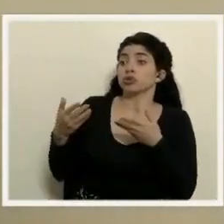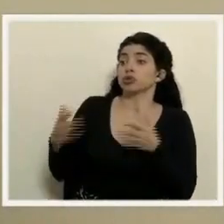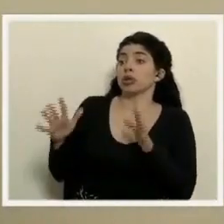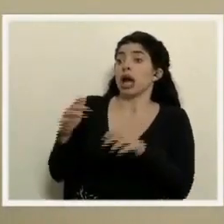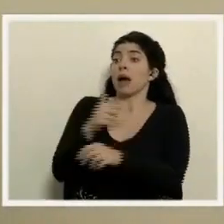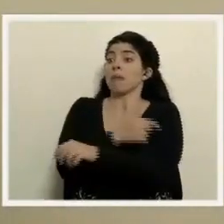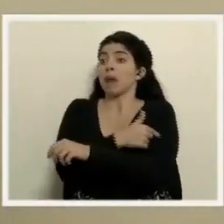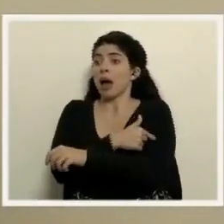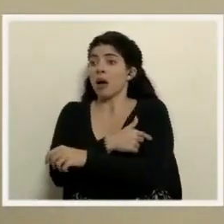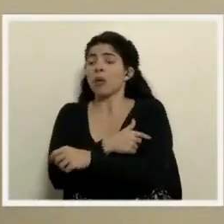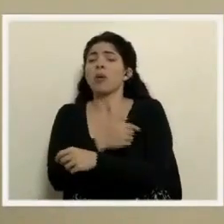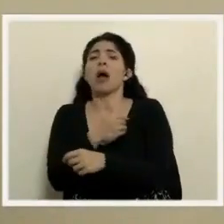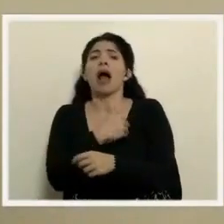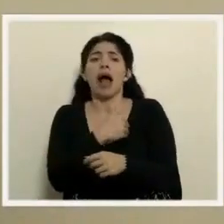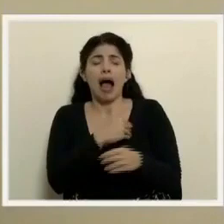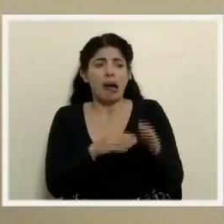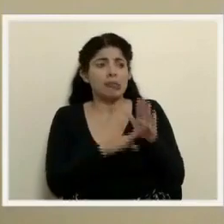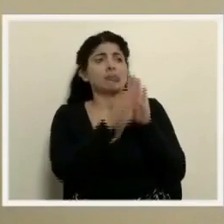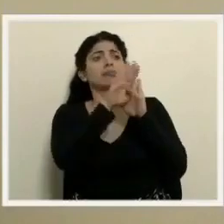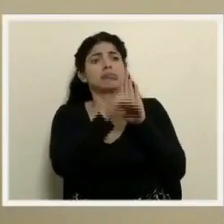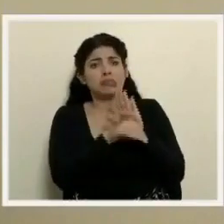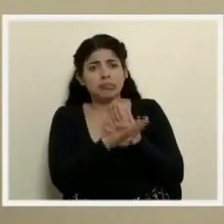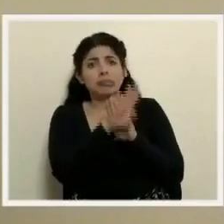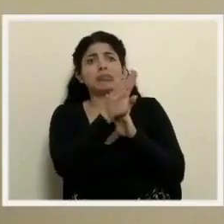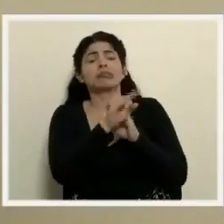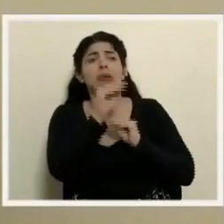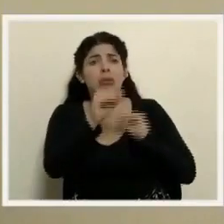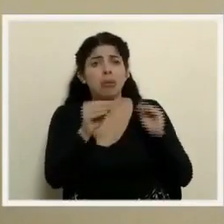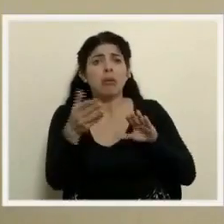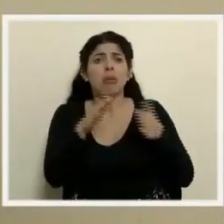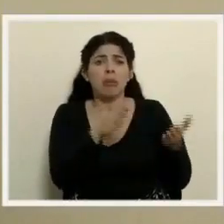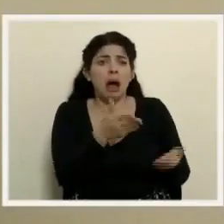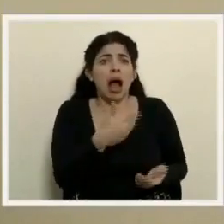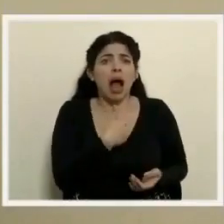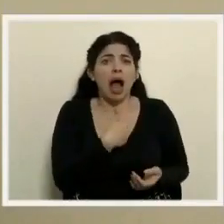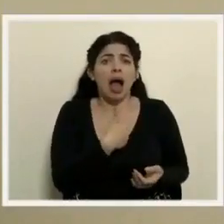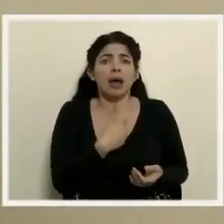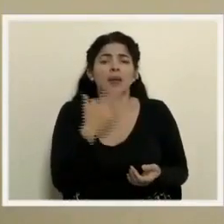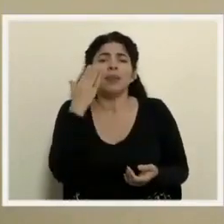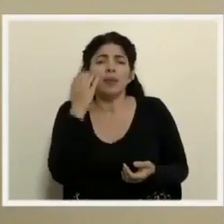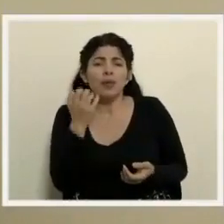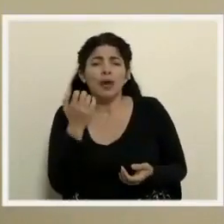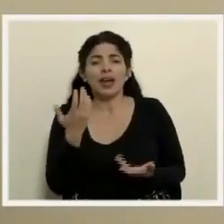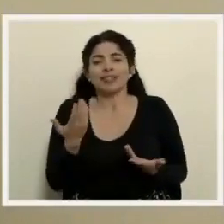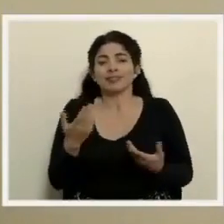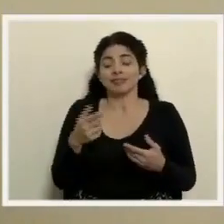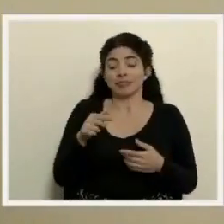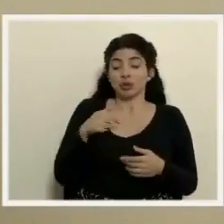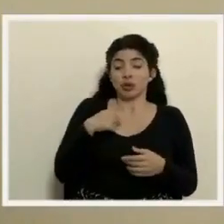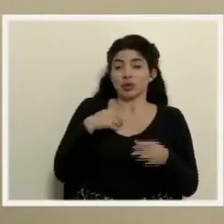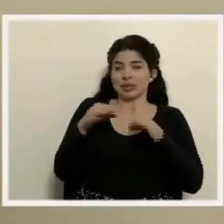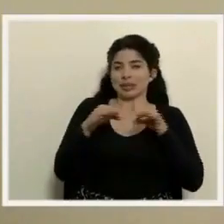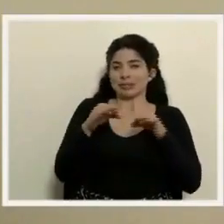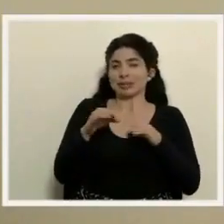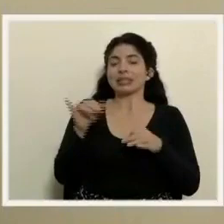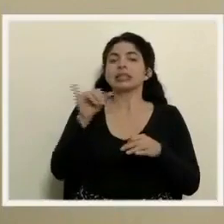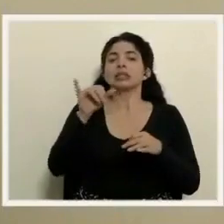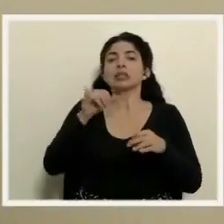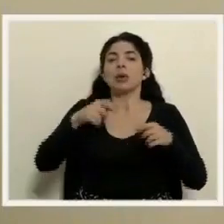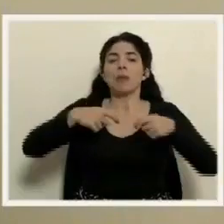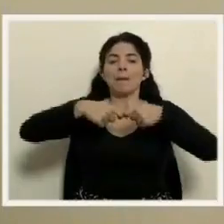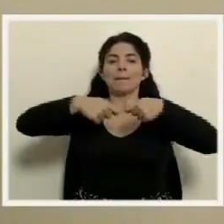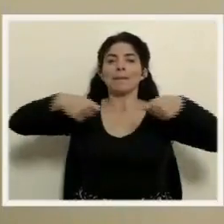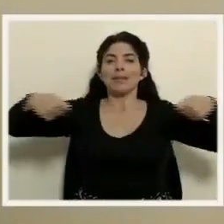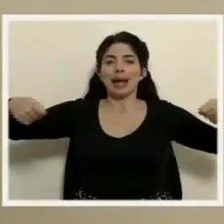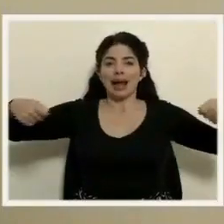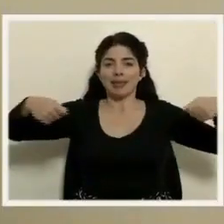Y todavía tienen brotes, tienen mortalidad importante porque esto funciona en la medida que lo que yo explicaba es como una cuerda, ¿verdad? Que